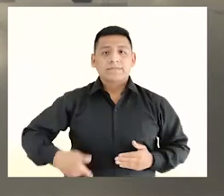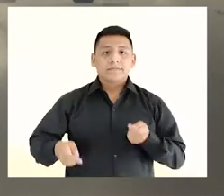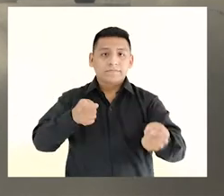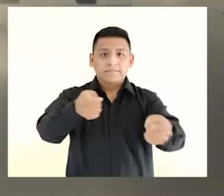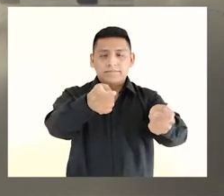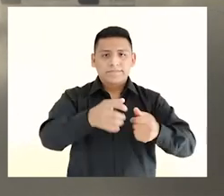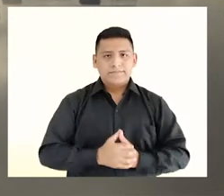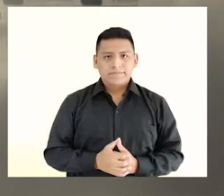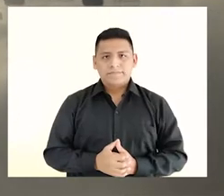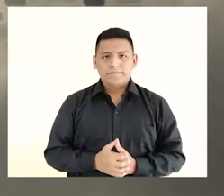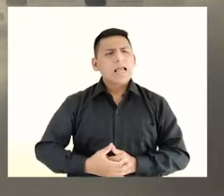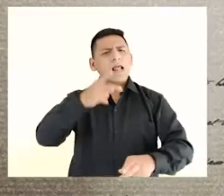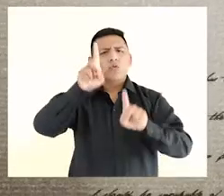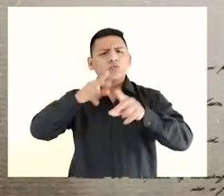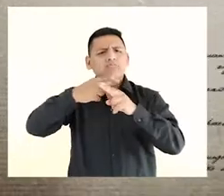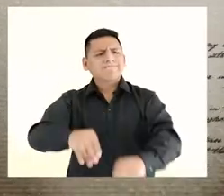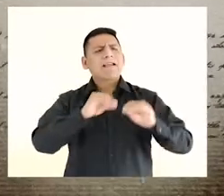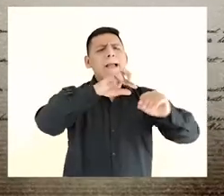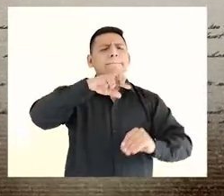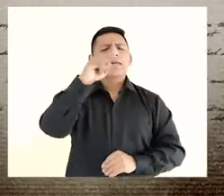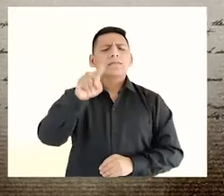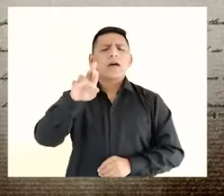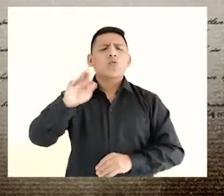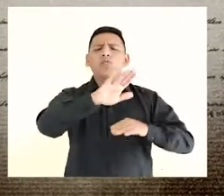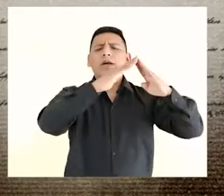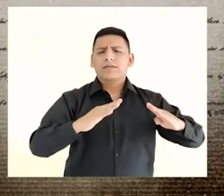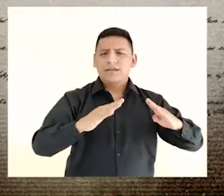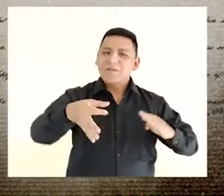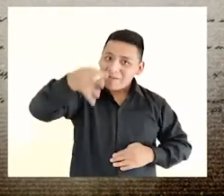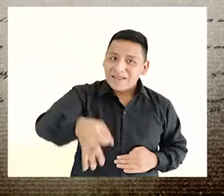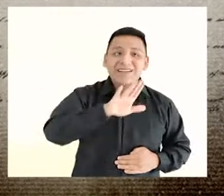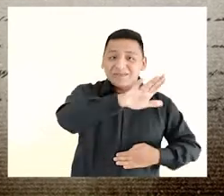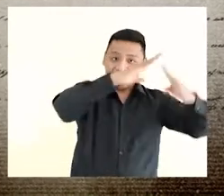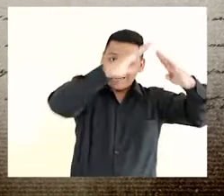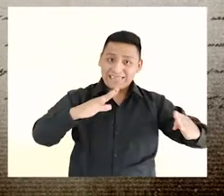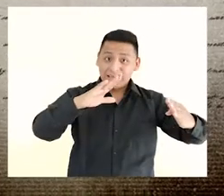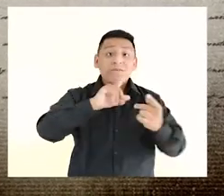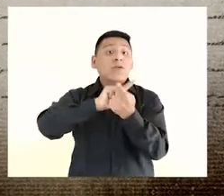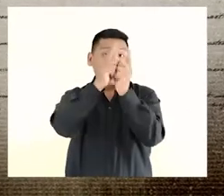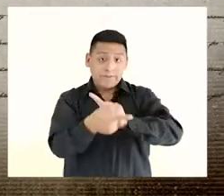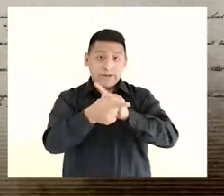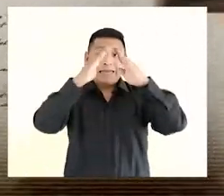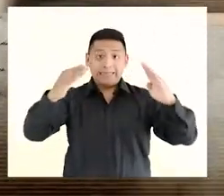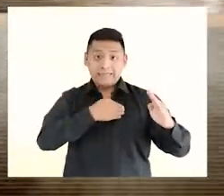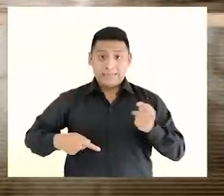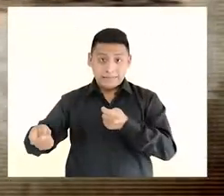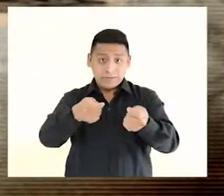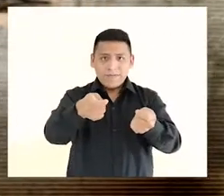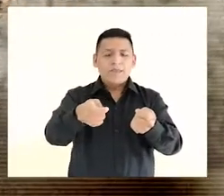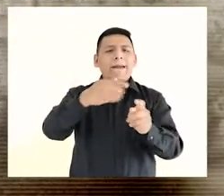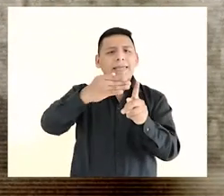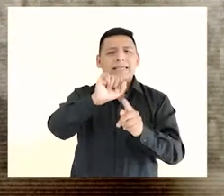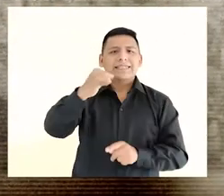Palacio de Gobierno Si la llaman Casa de Pizarro es porque efectivamente lo fue. No fue la Casa de Gobierno sino hasta